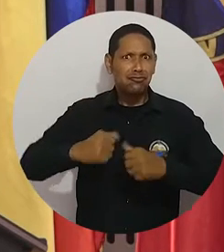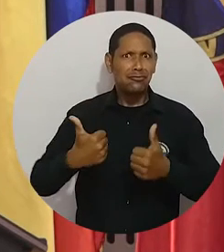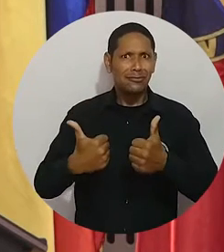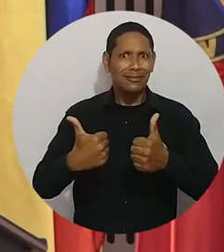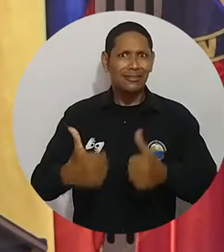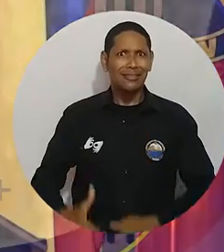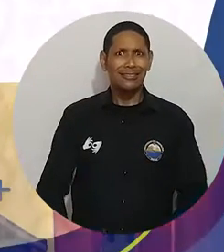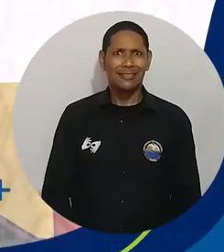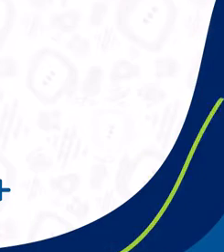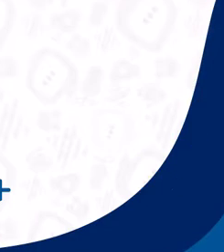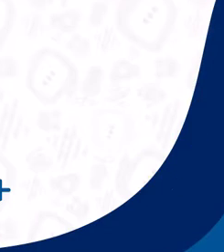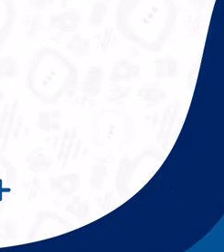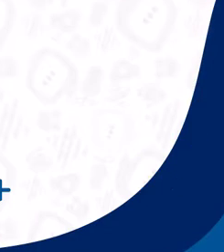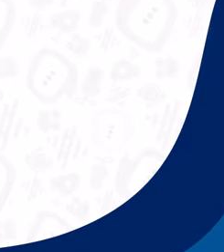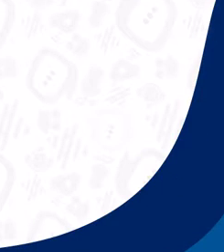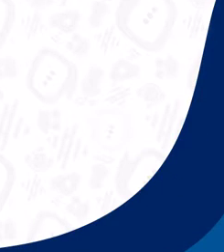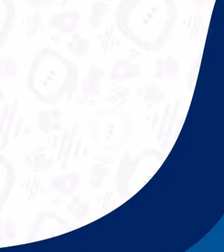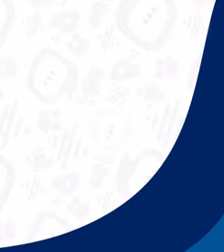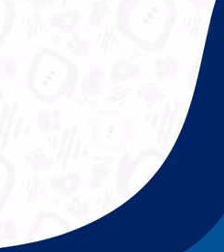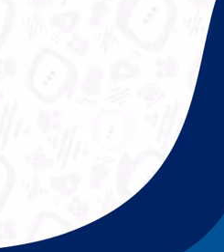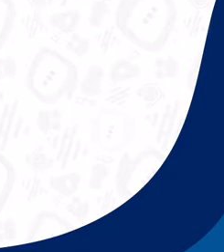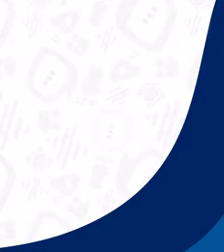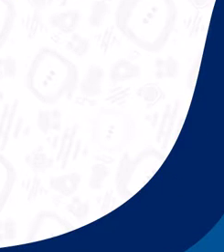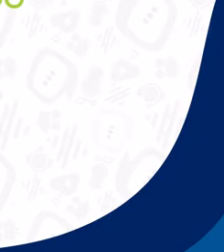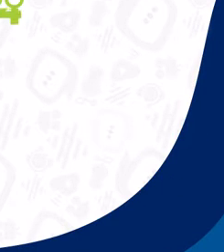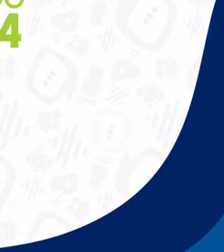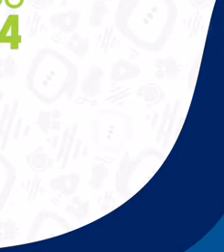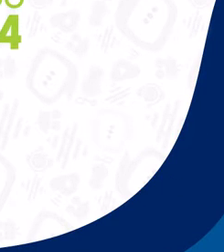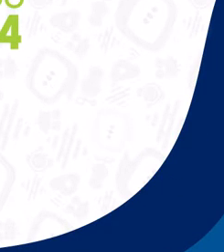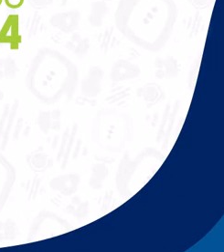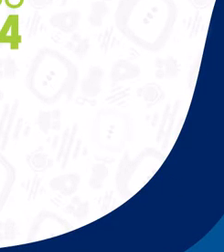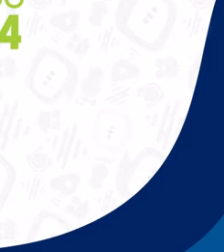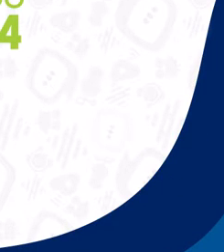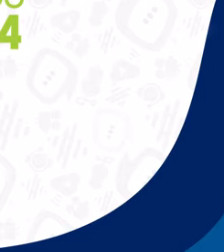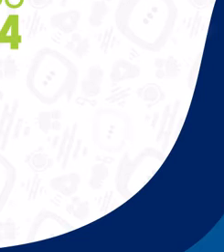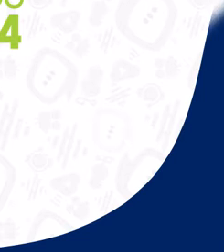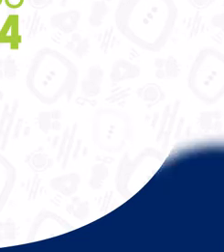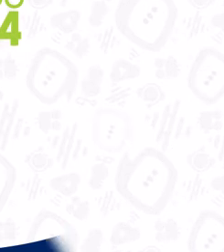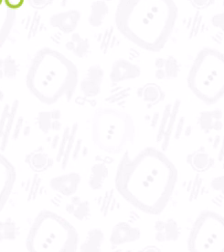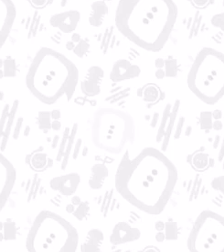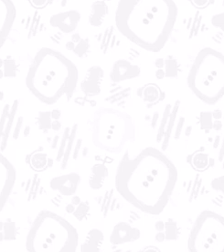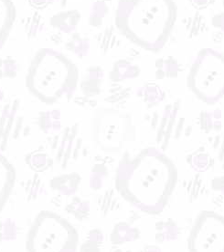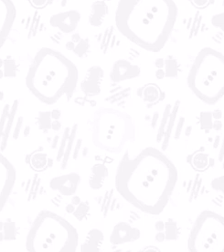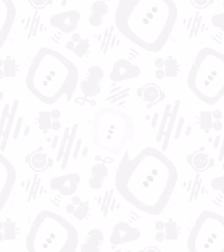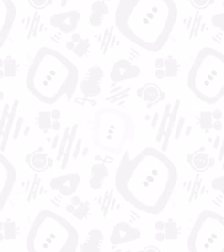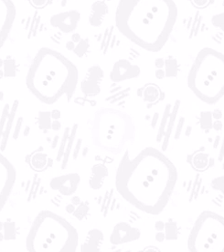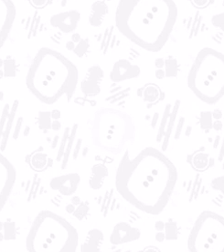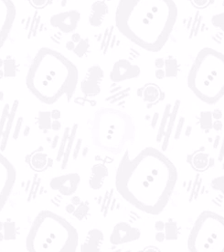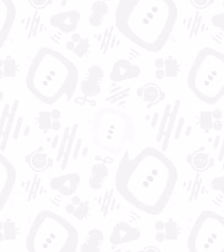Iván Sánchez Contalbo. Universidad del Magdalena, aún más incluyente e innovadora.